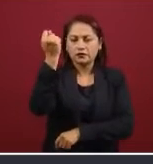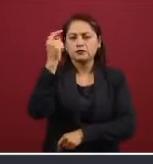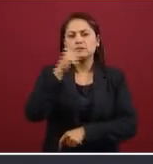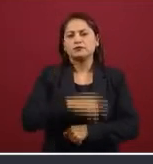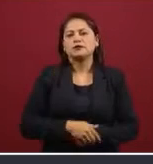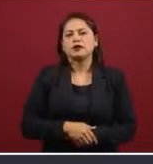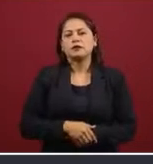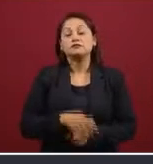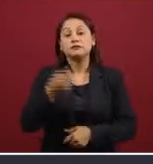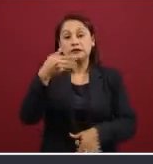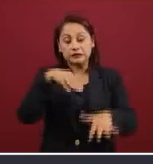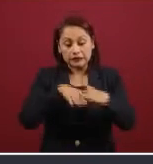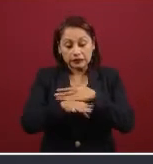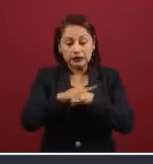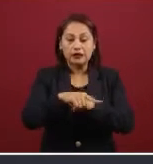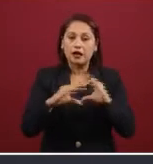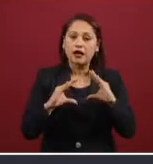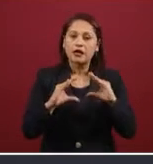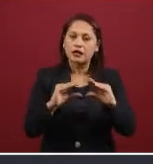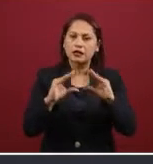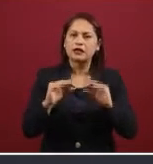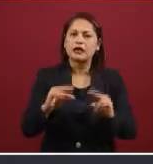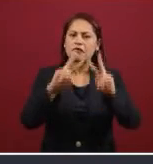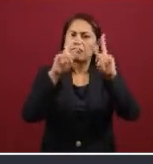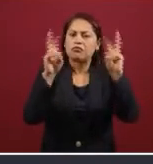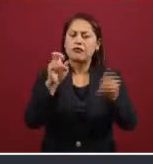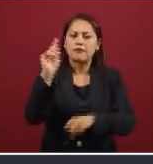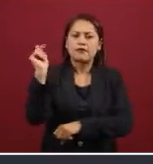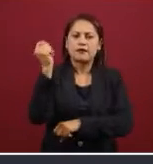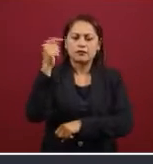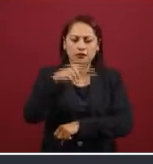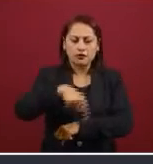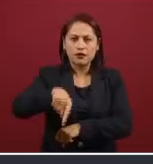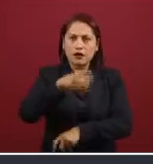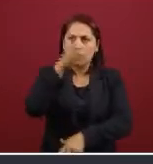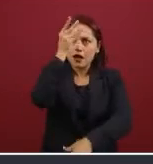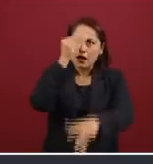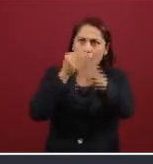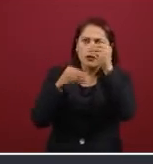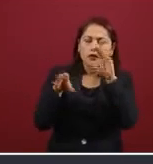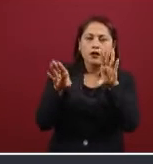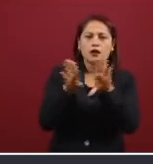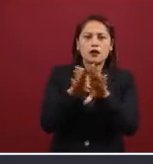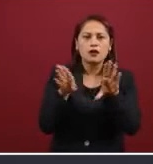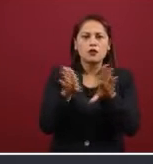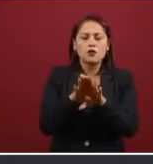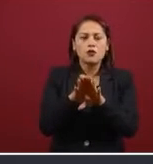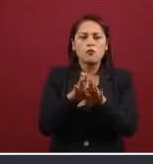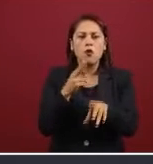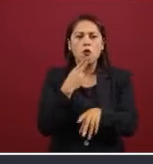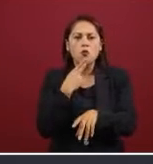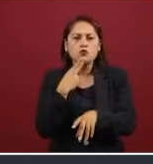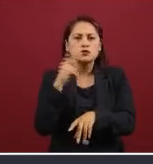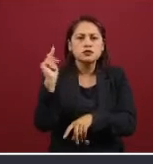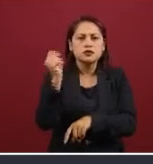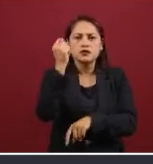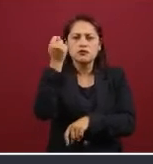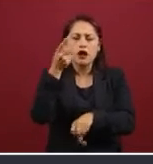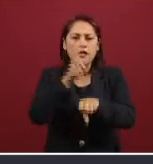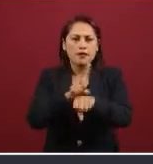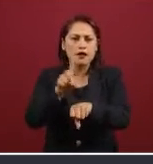por ejemplo, en tecnologías para conocer cómo funcionan los aparatos de uso cotidiano y poder ofrecer los servicios